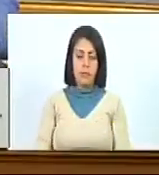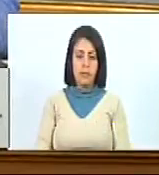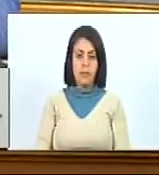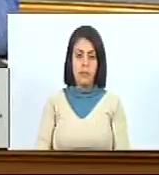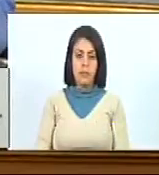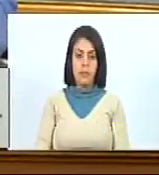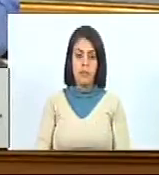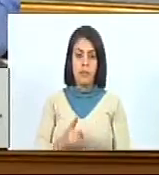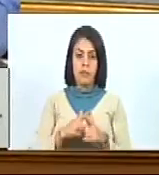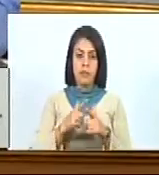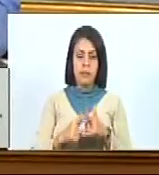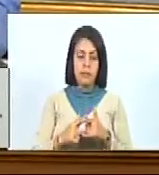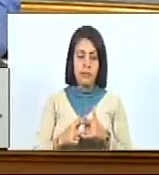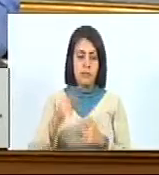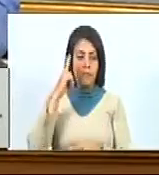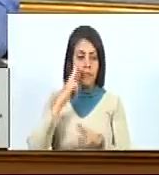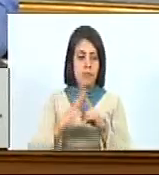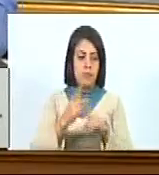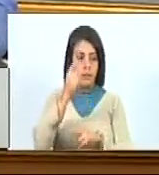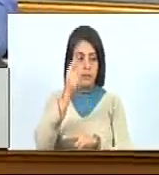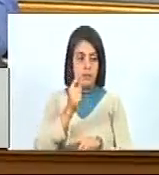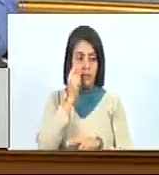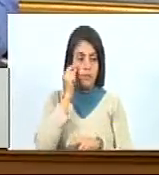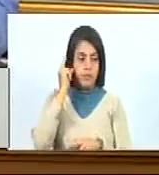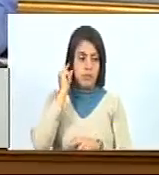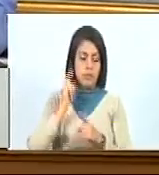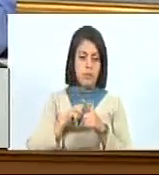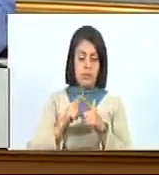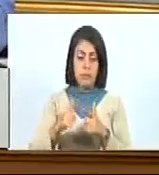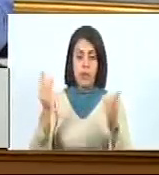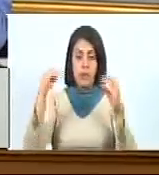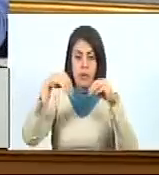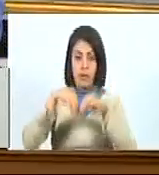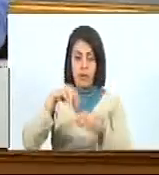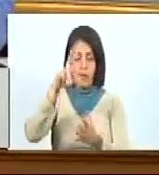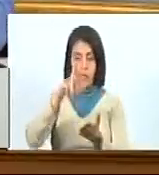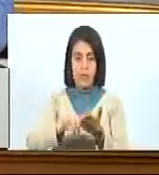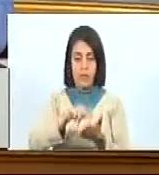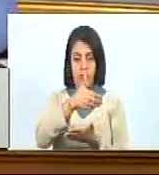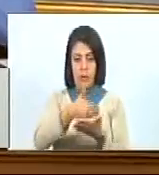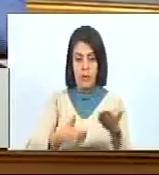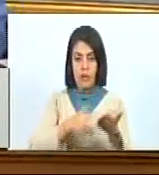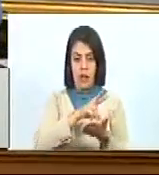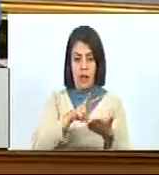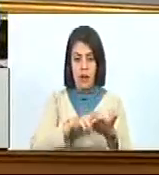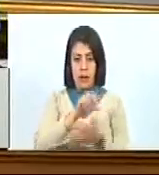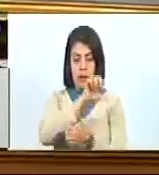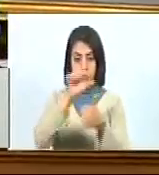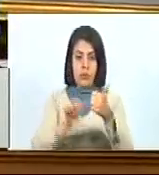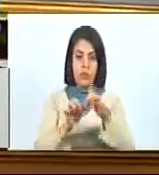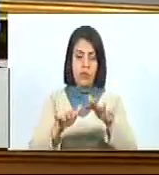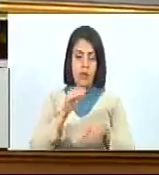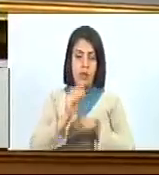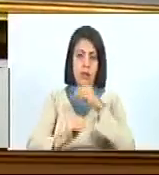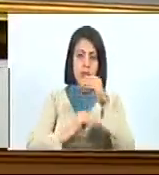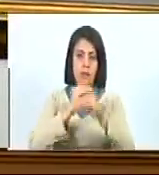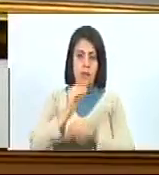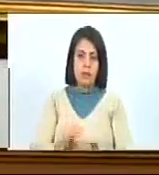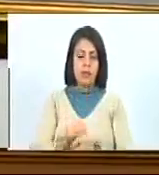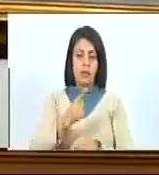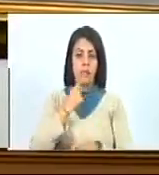En consideración, los honorables diputados y las honorables diputadas que estén de acuerdo en aprobar el acta leída por la ciudadana subsecretaria, sílvanse